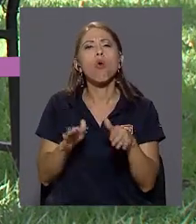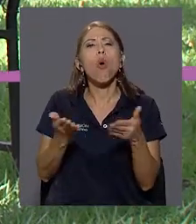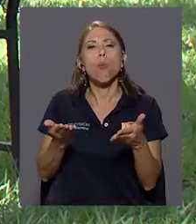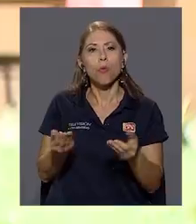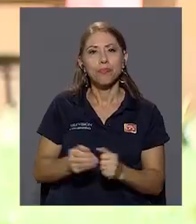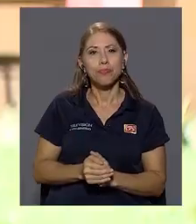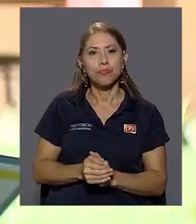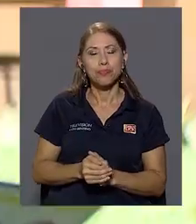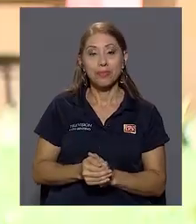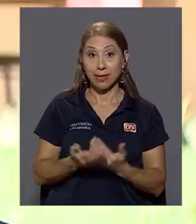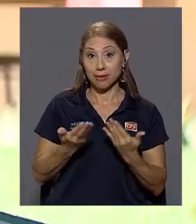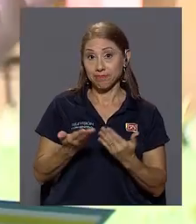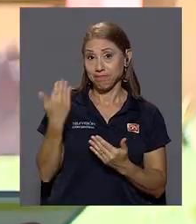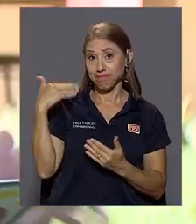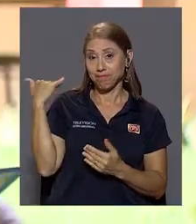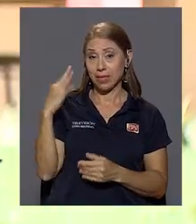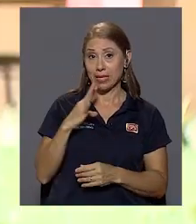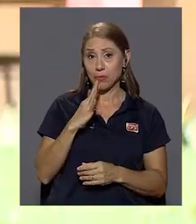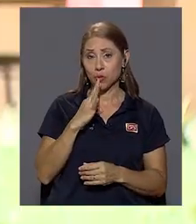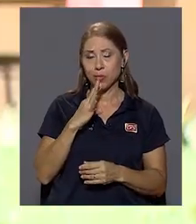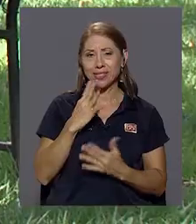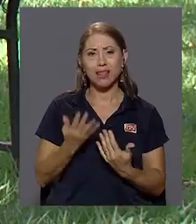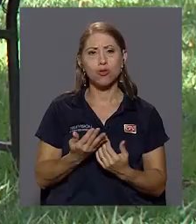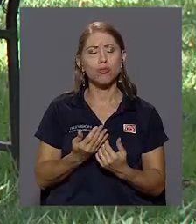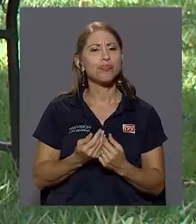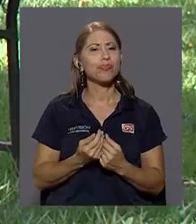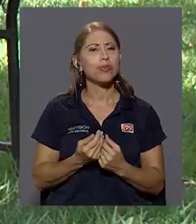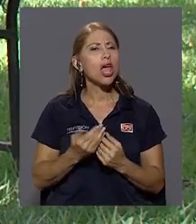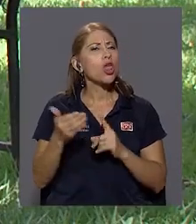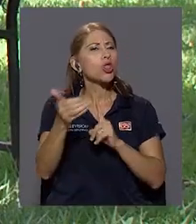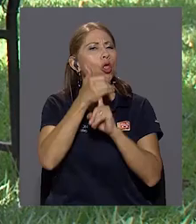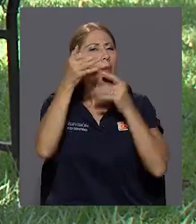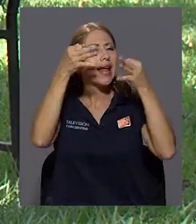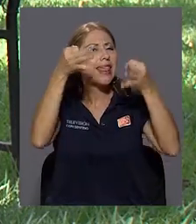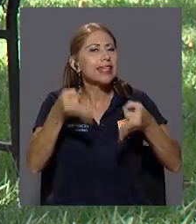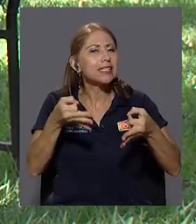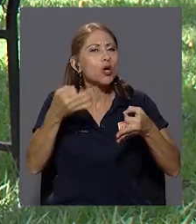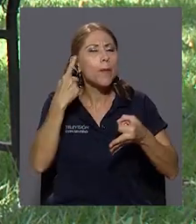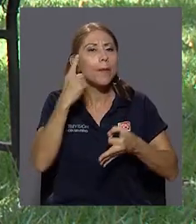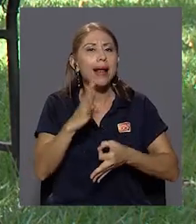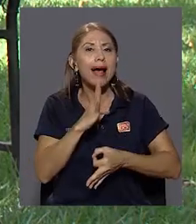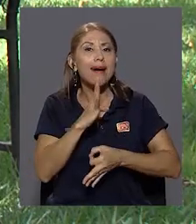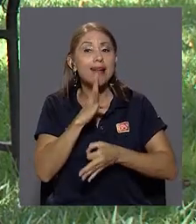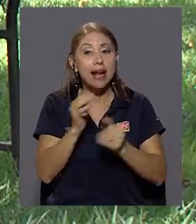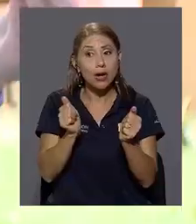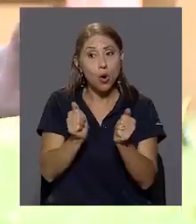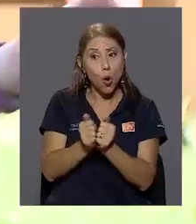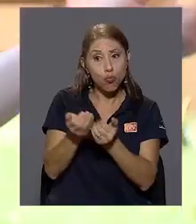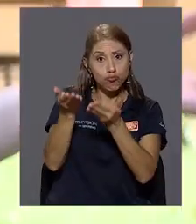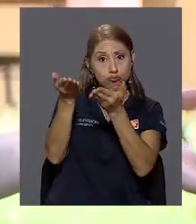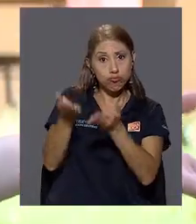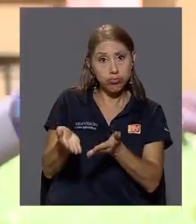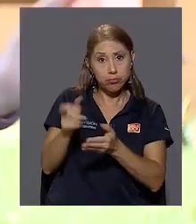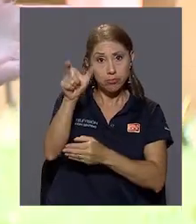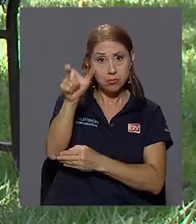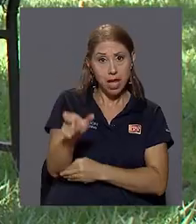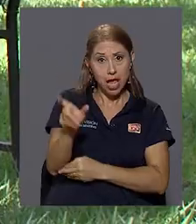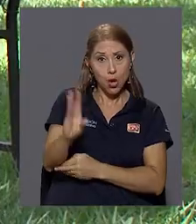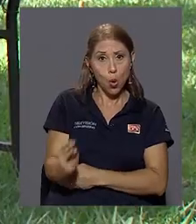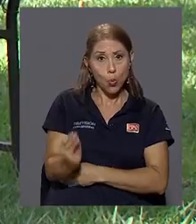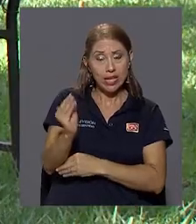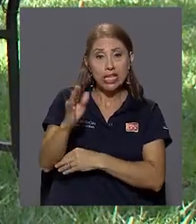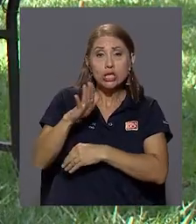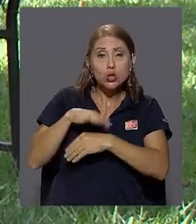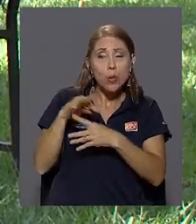Y retomando un poco lo que estábamos conversando, ¿cómo tomar la decisión en el momento, digamos, hablar con el joven, digamos,